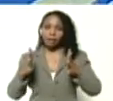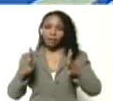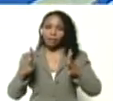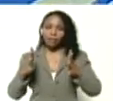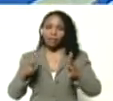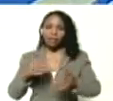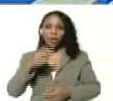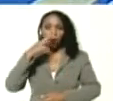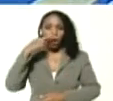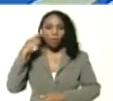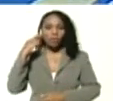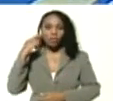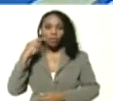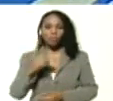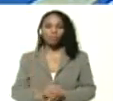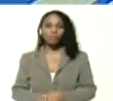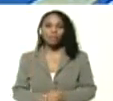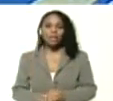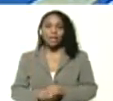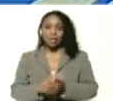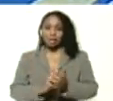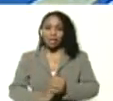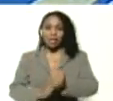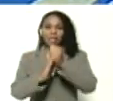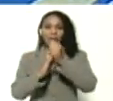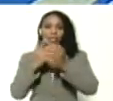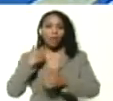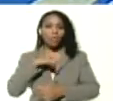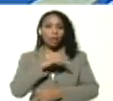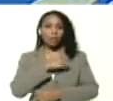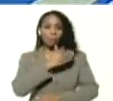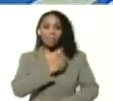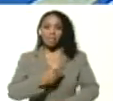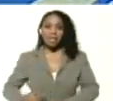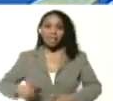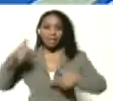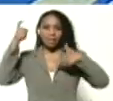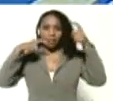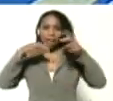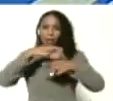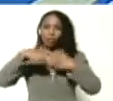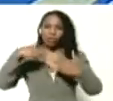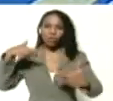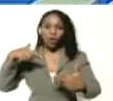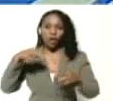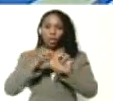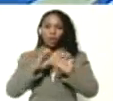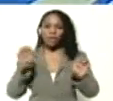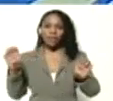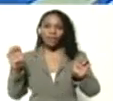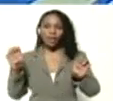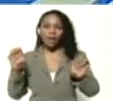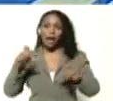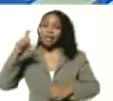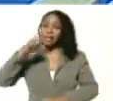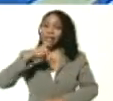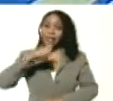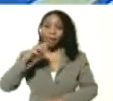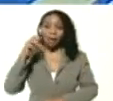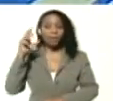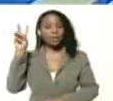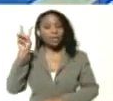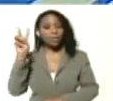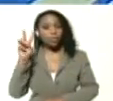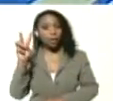herederos y herederas de nuestro comandante Chávez una revolución educativa necesitaba Venezuela